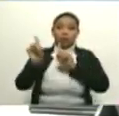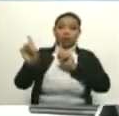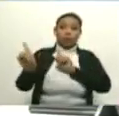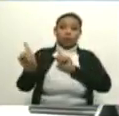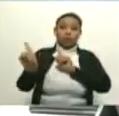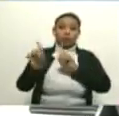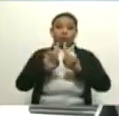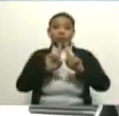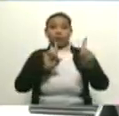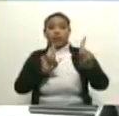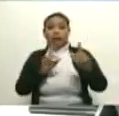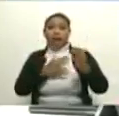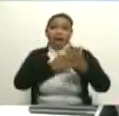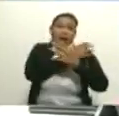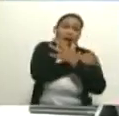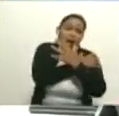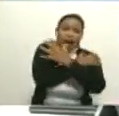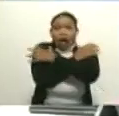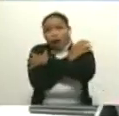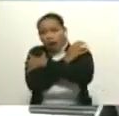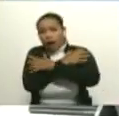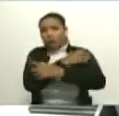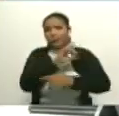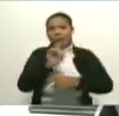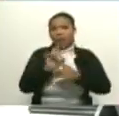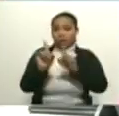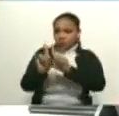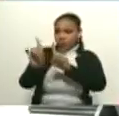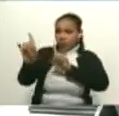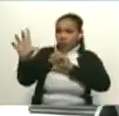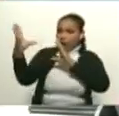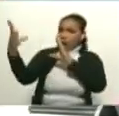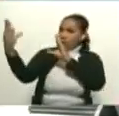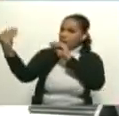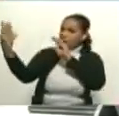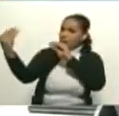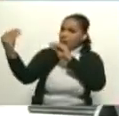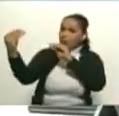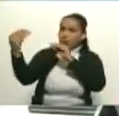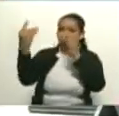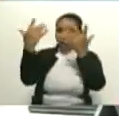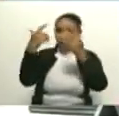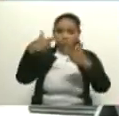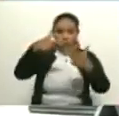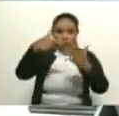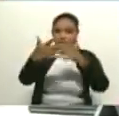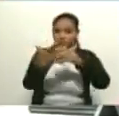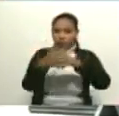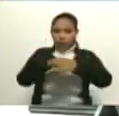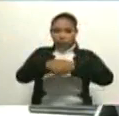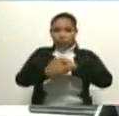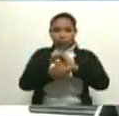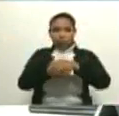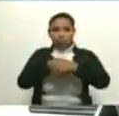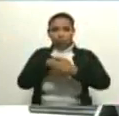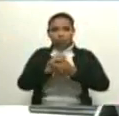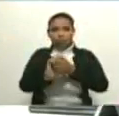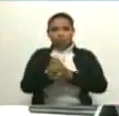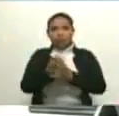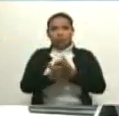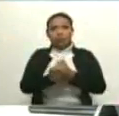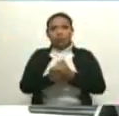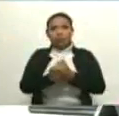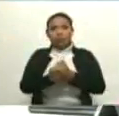No cuesta nada tener una distancia para hablar con la gente. Seguro. Limpiarse las manos. Echarse alcoholito de vez en cuando.